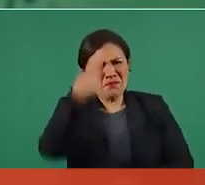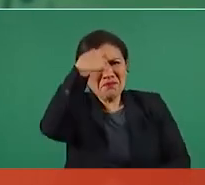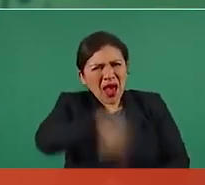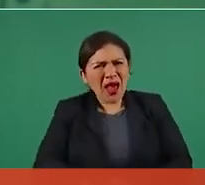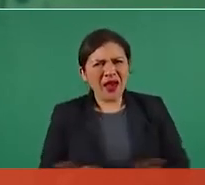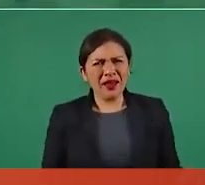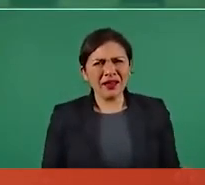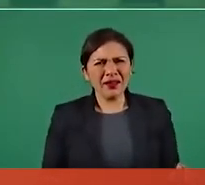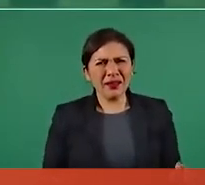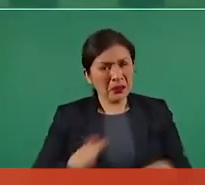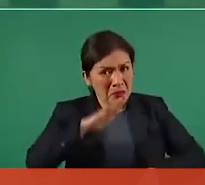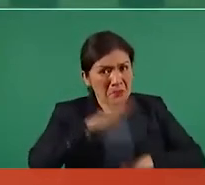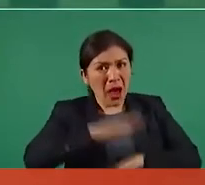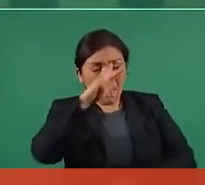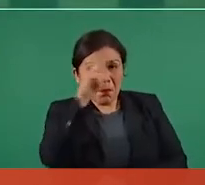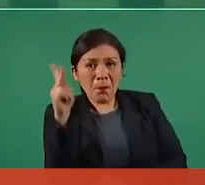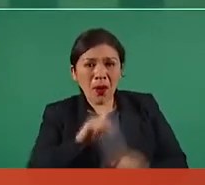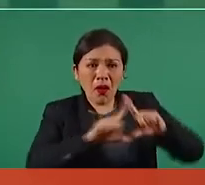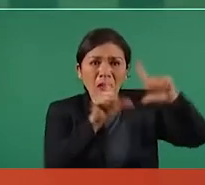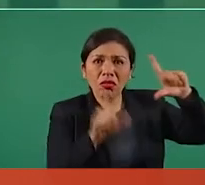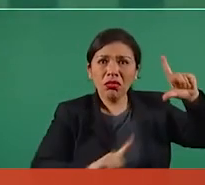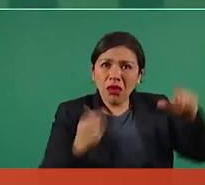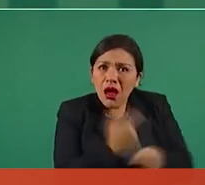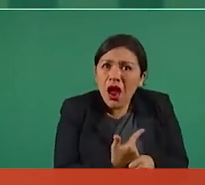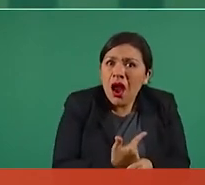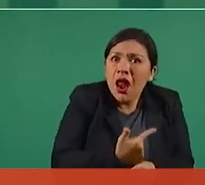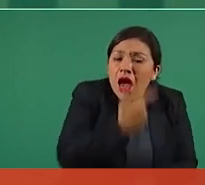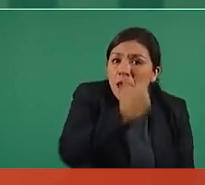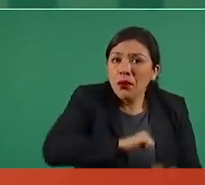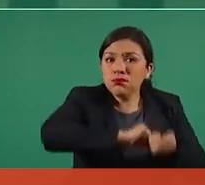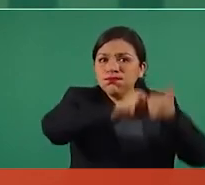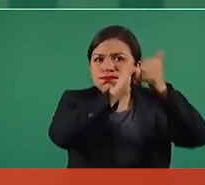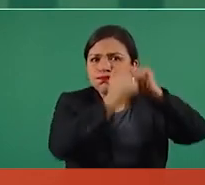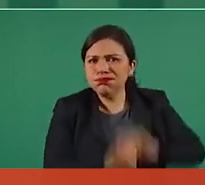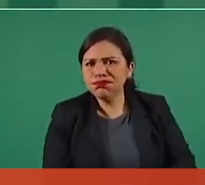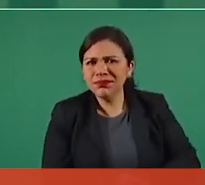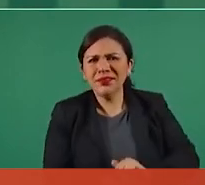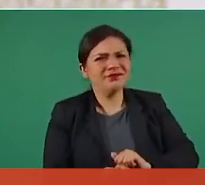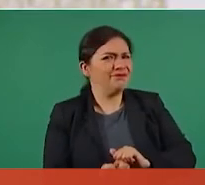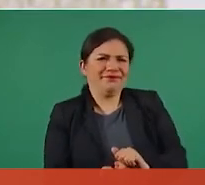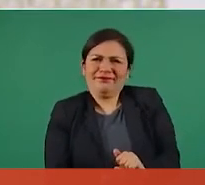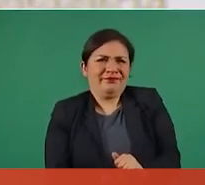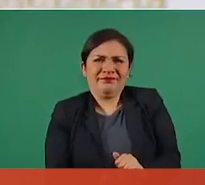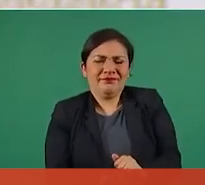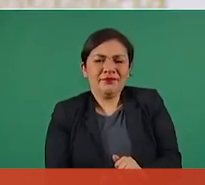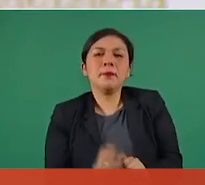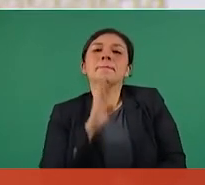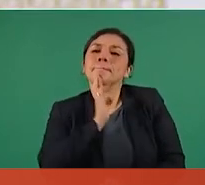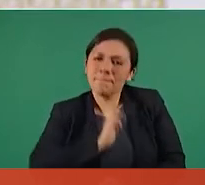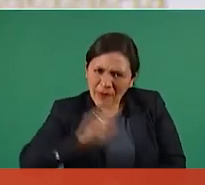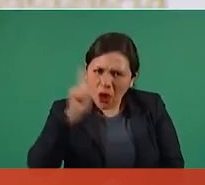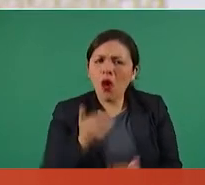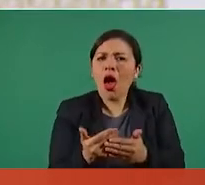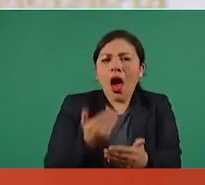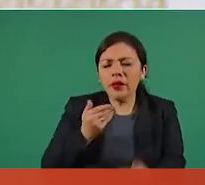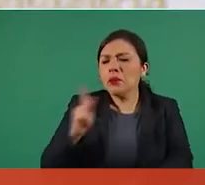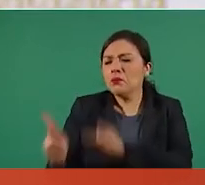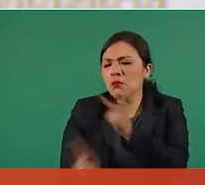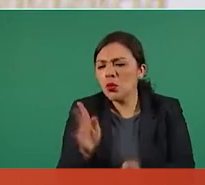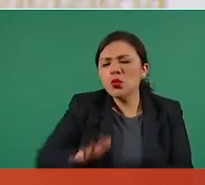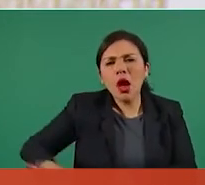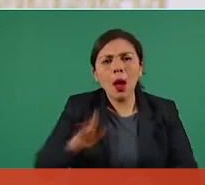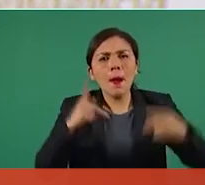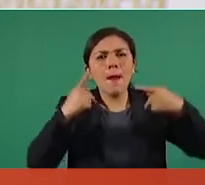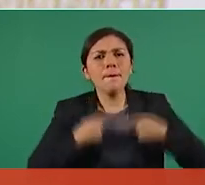agravándose la situación? ¿Por qué no mejor preguntarle al pueblo